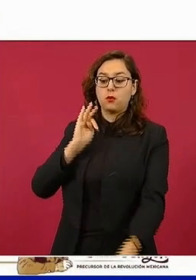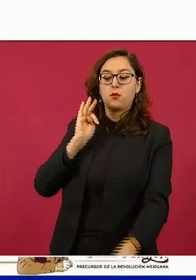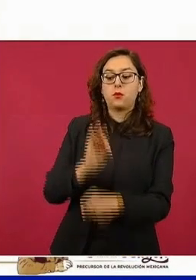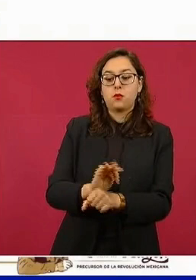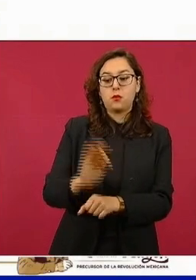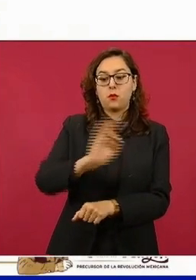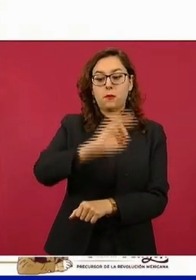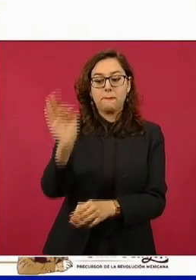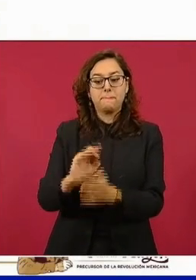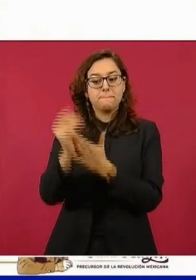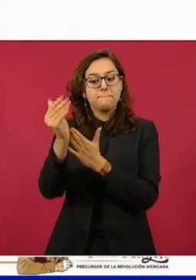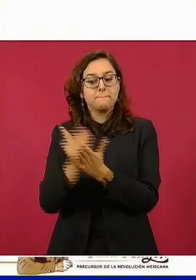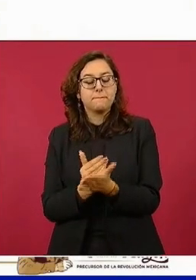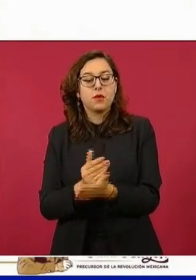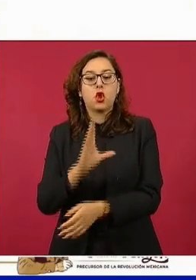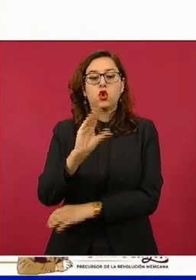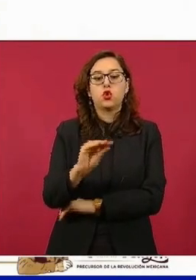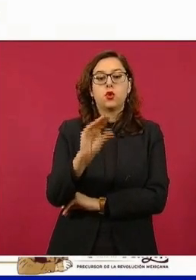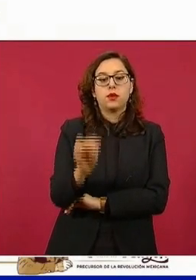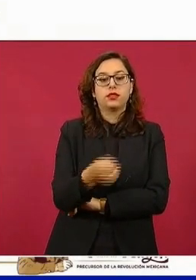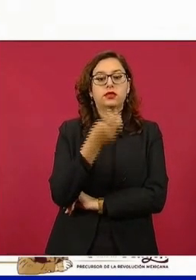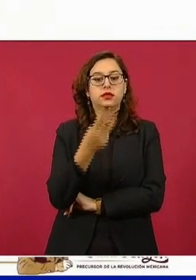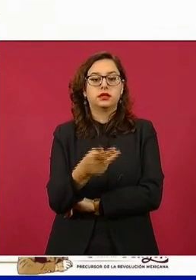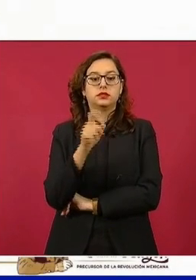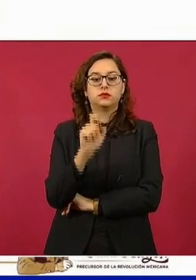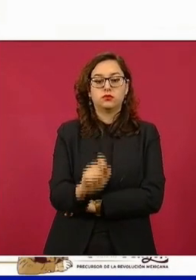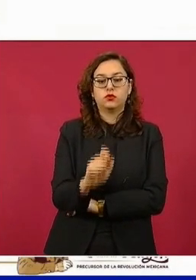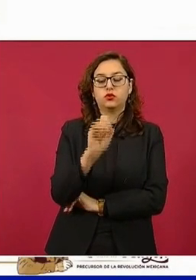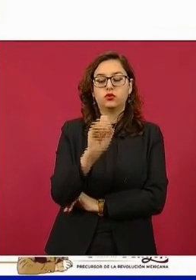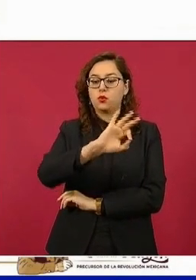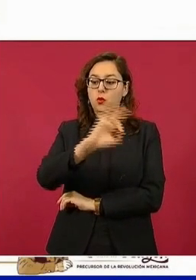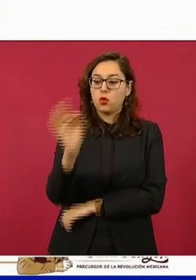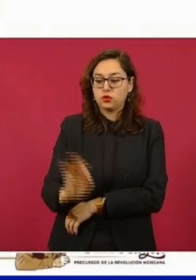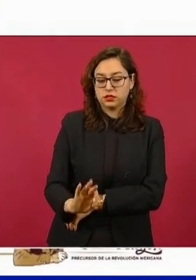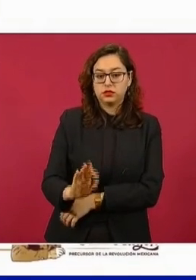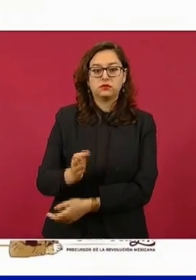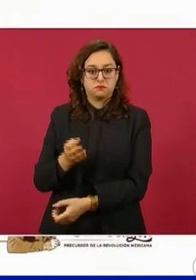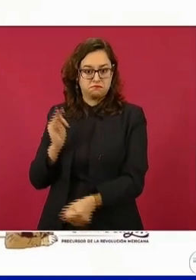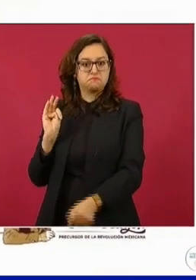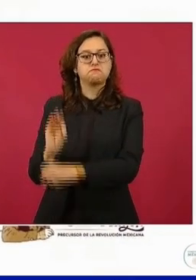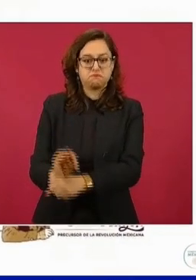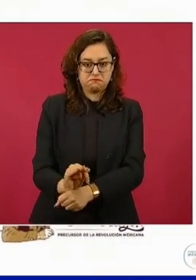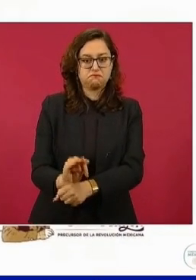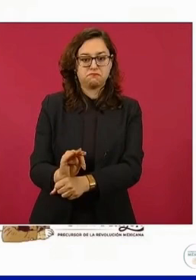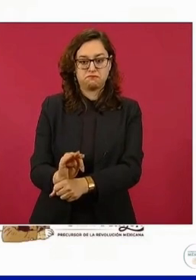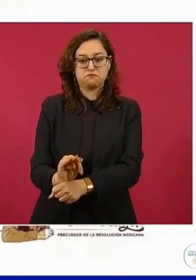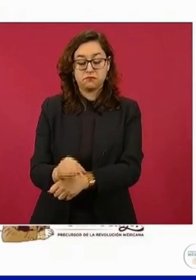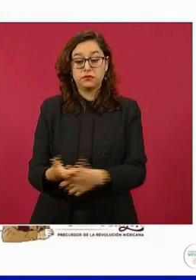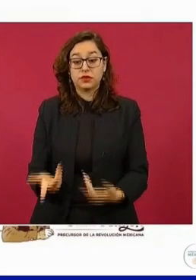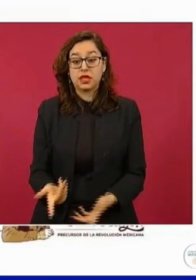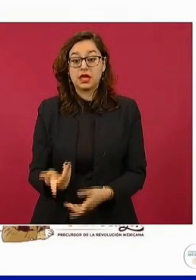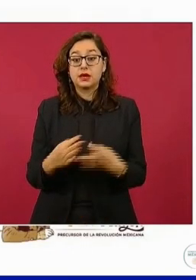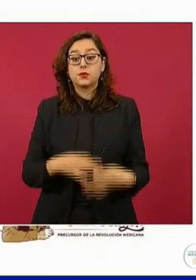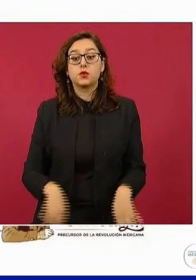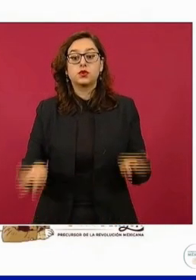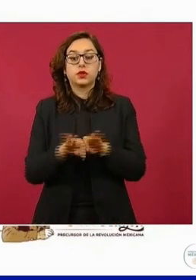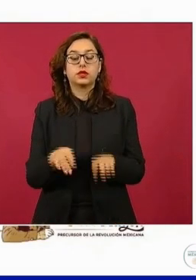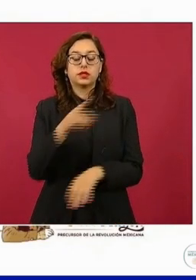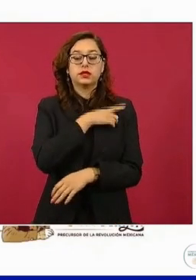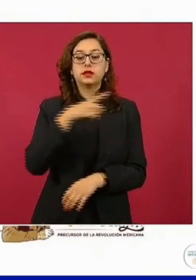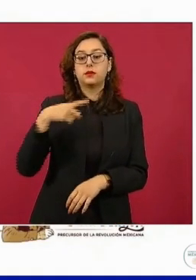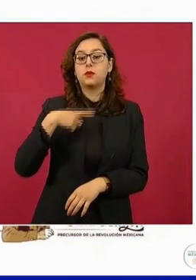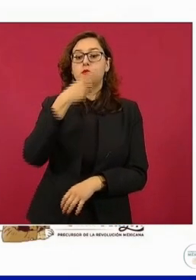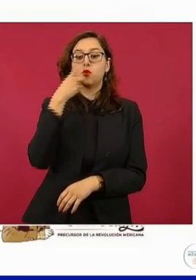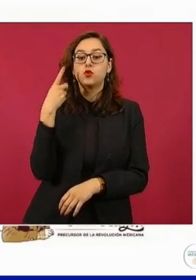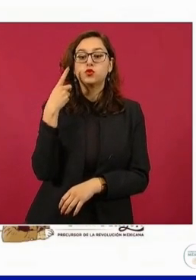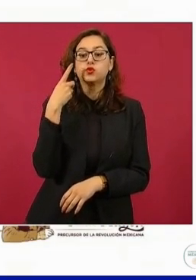93.27 por ciento. Es importante subrayar que